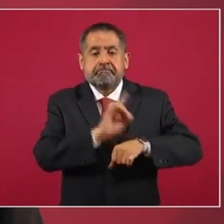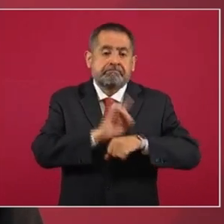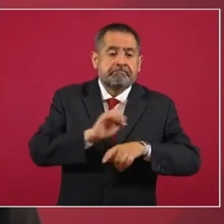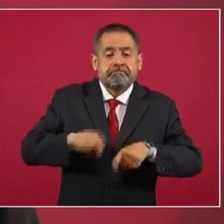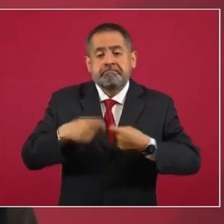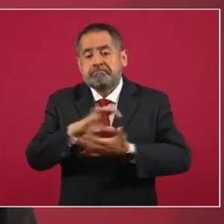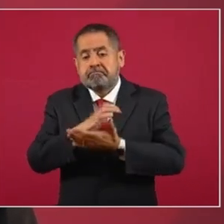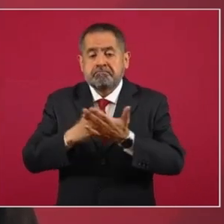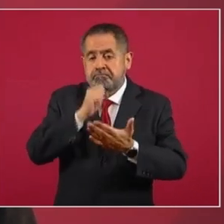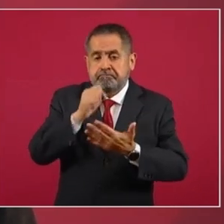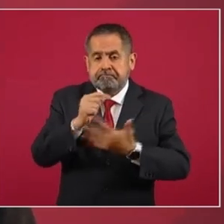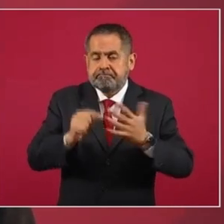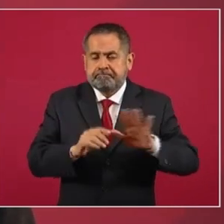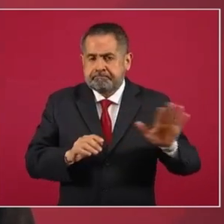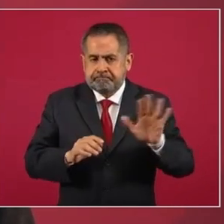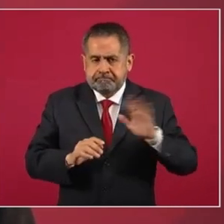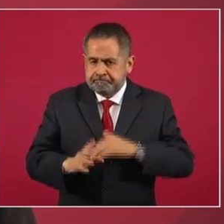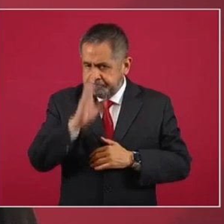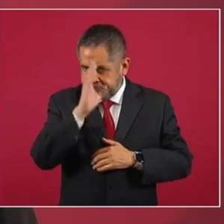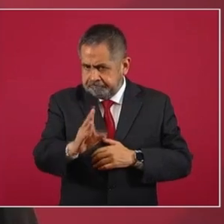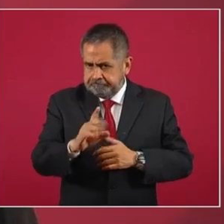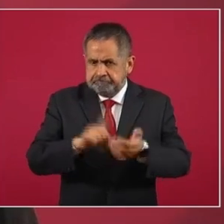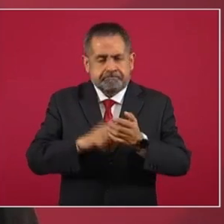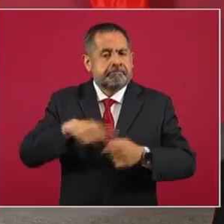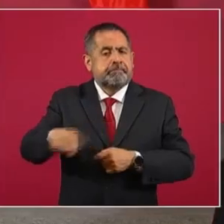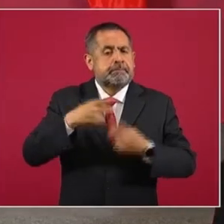y que no se afecte a los trabajadores.